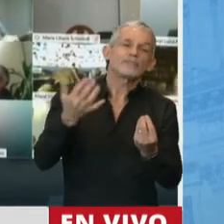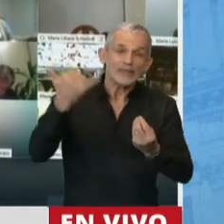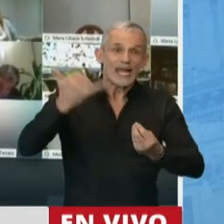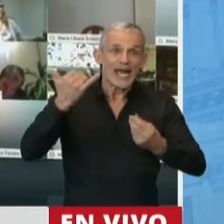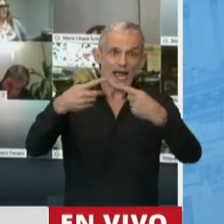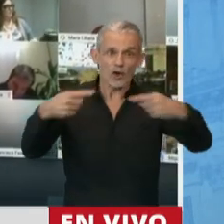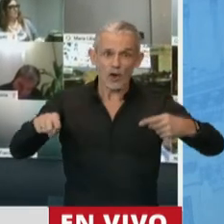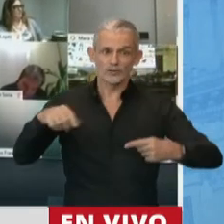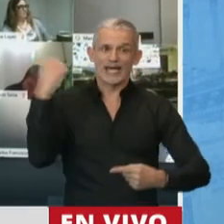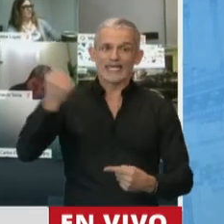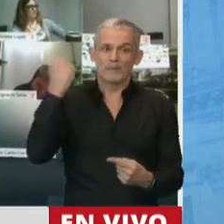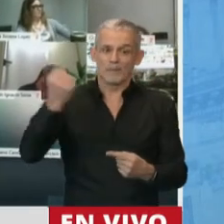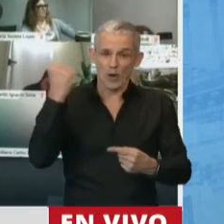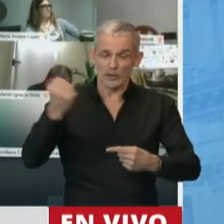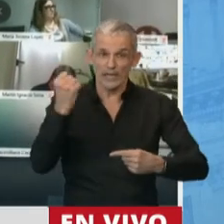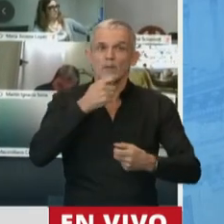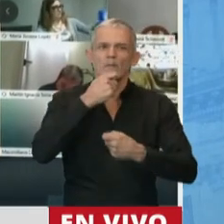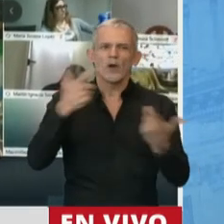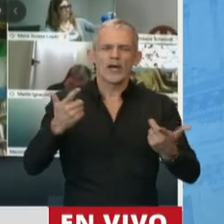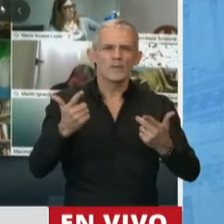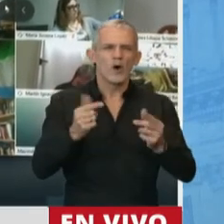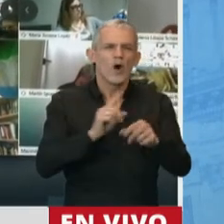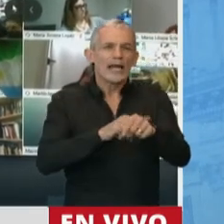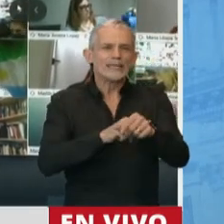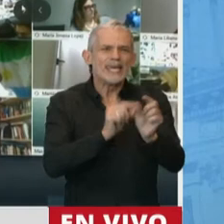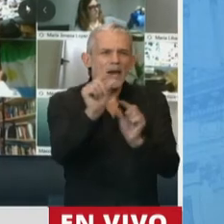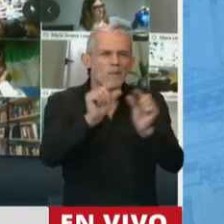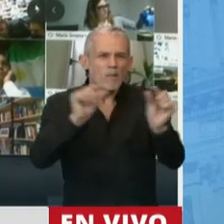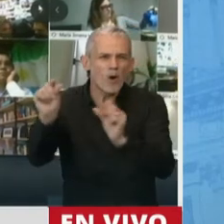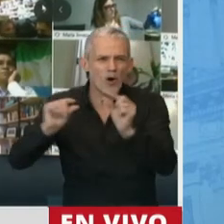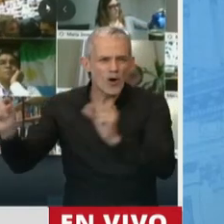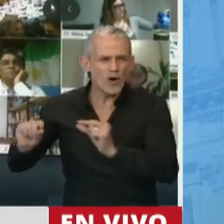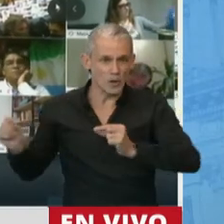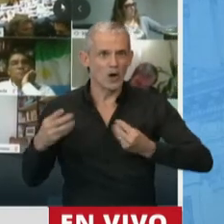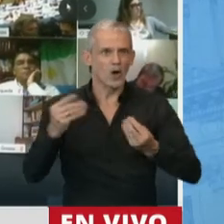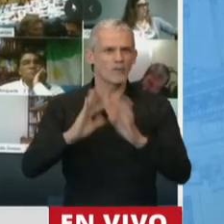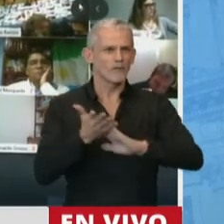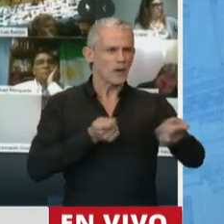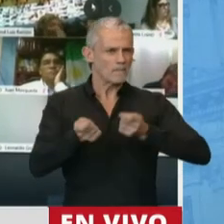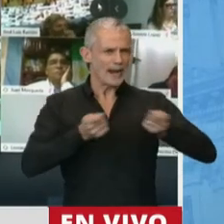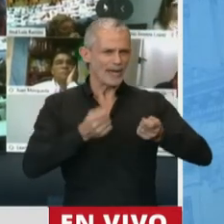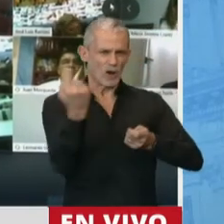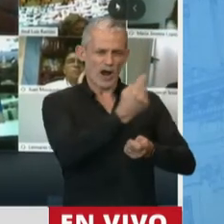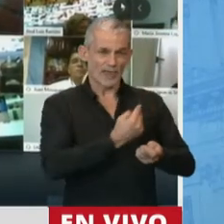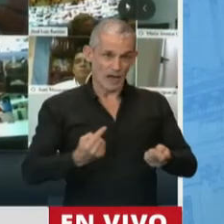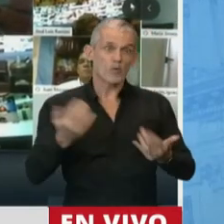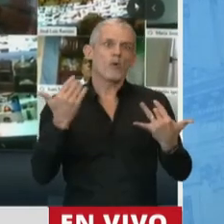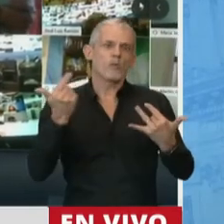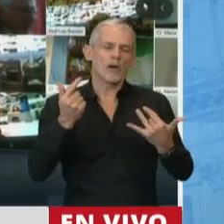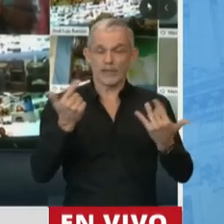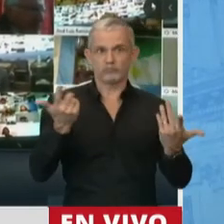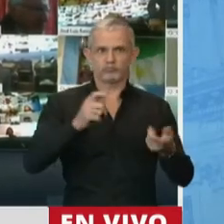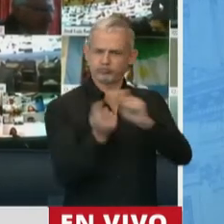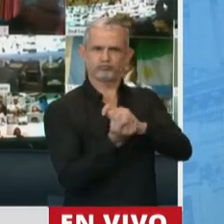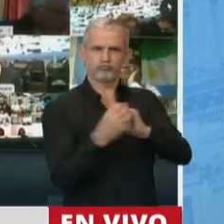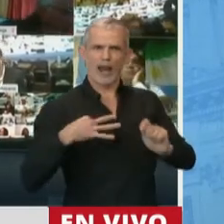trascendentes, como puede ser la dosificación del tiempo de trabajo, la manera en la que esta modalidad puede interferir en